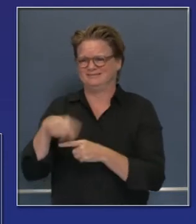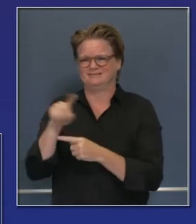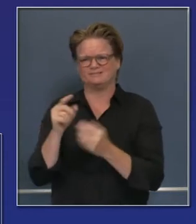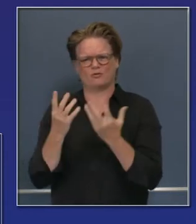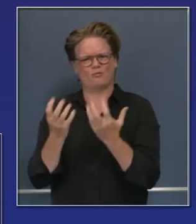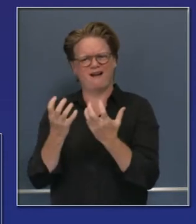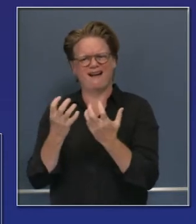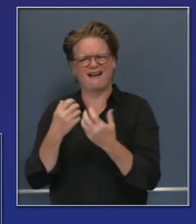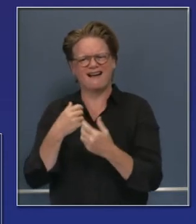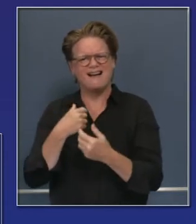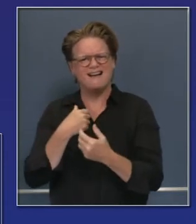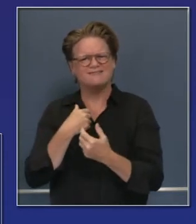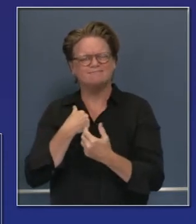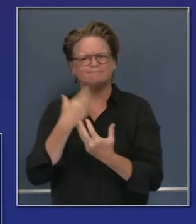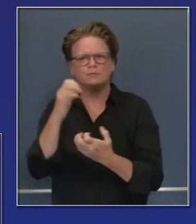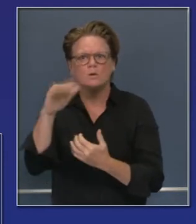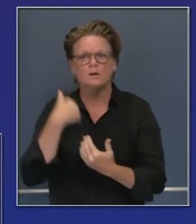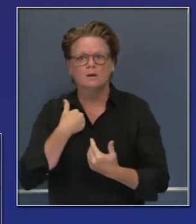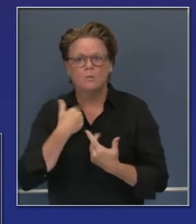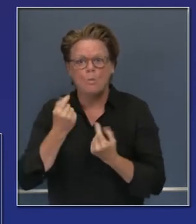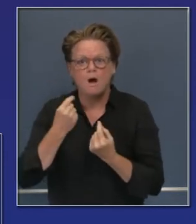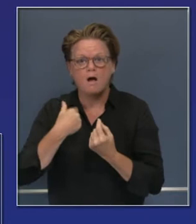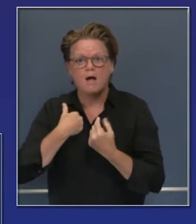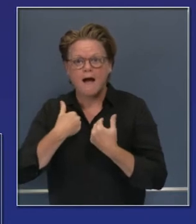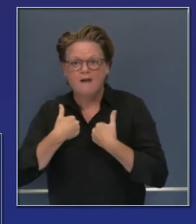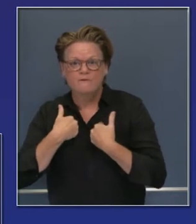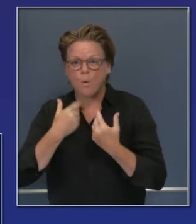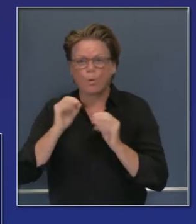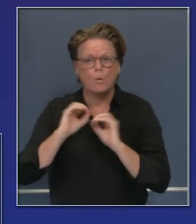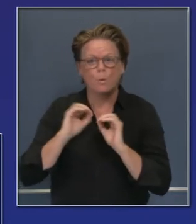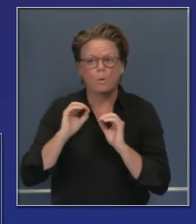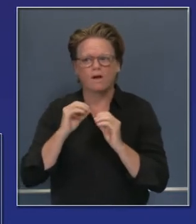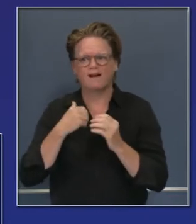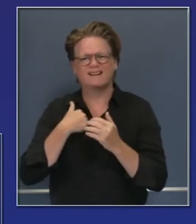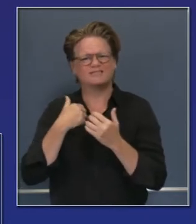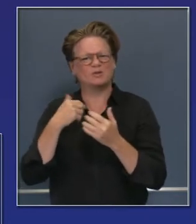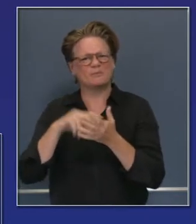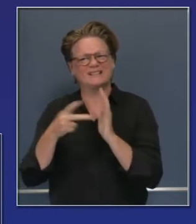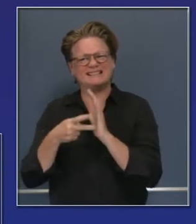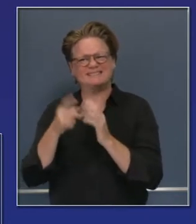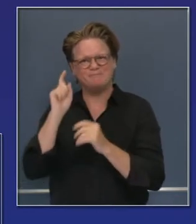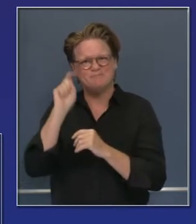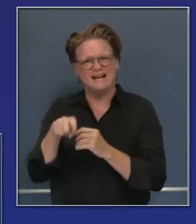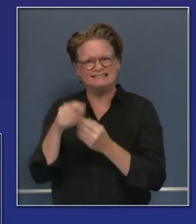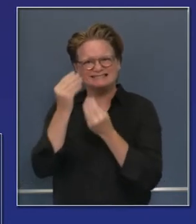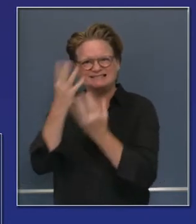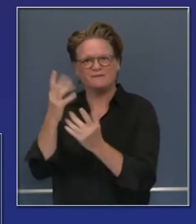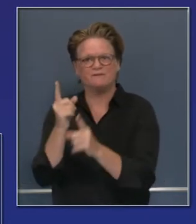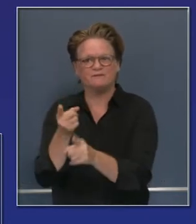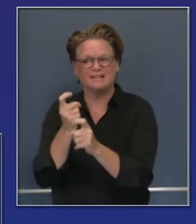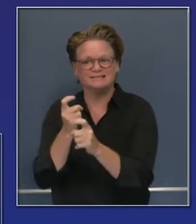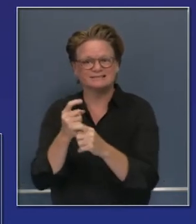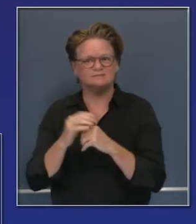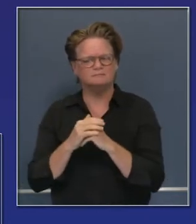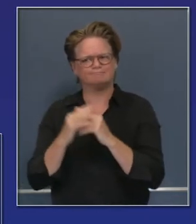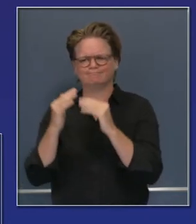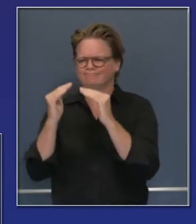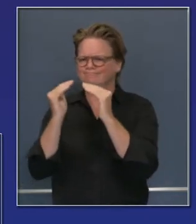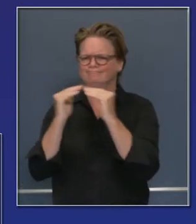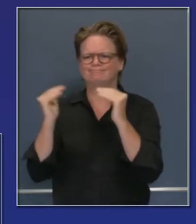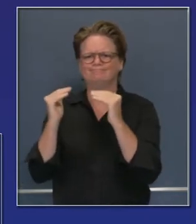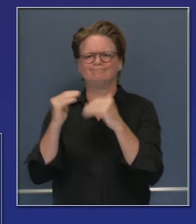prontamente y también para proporcionar el tipo de acceso con calidad para obtener